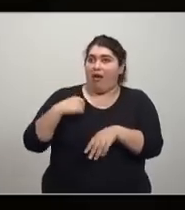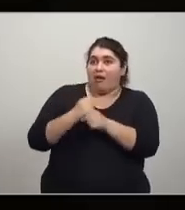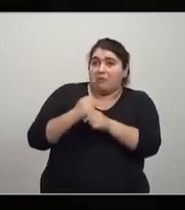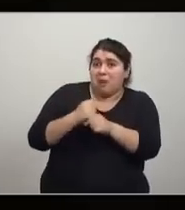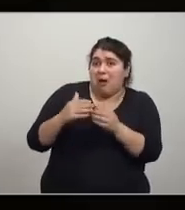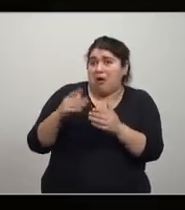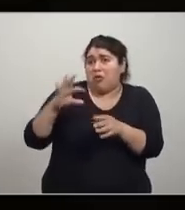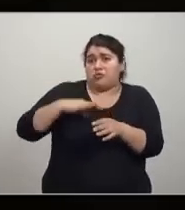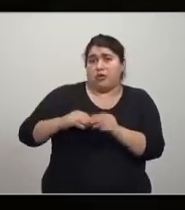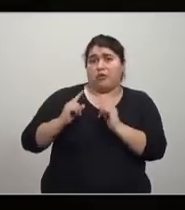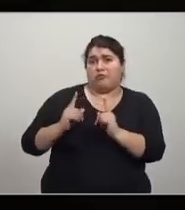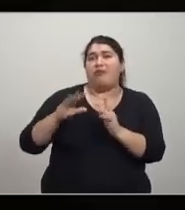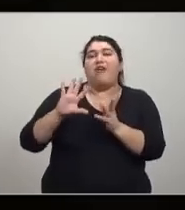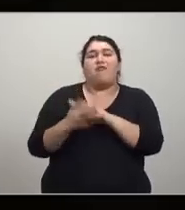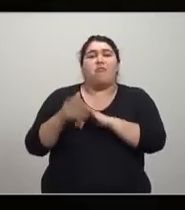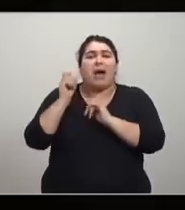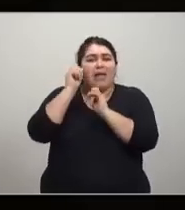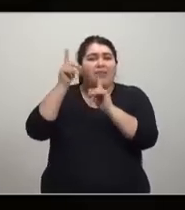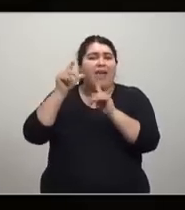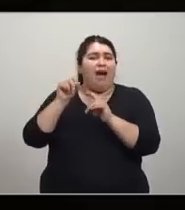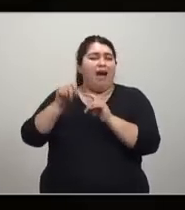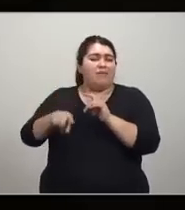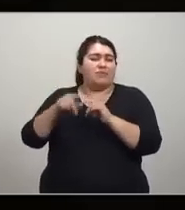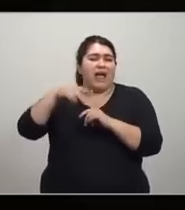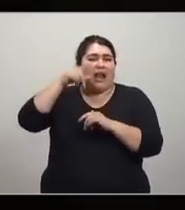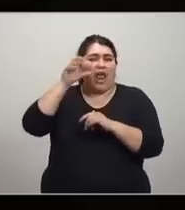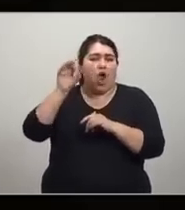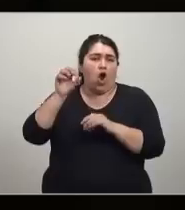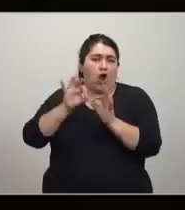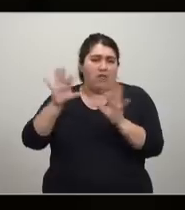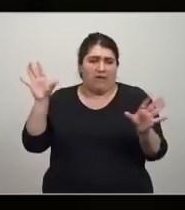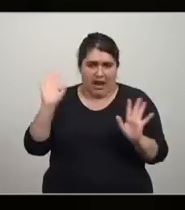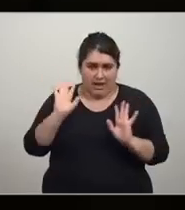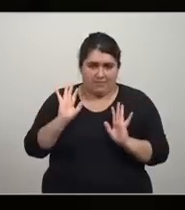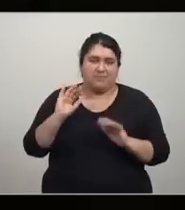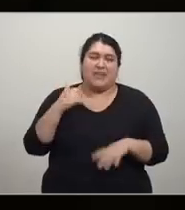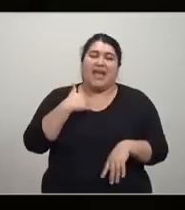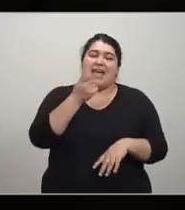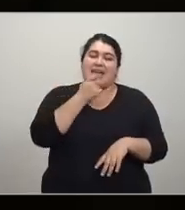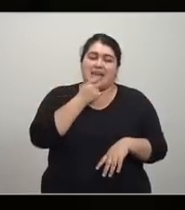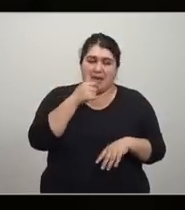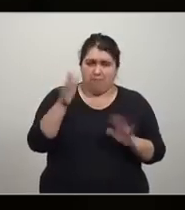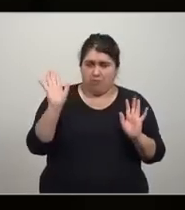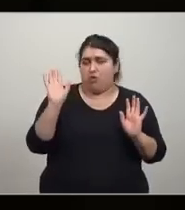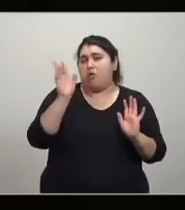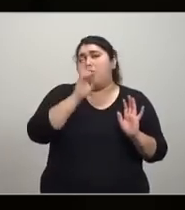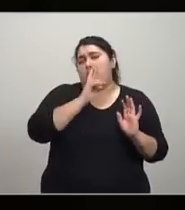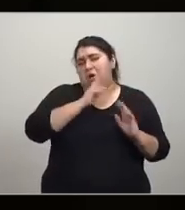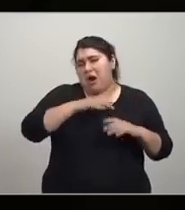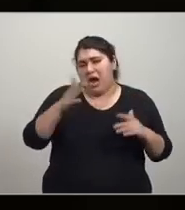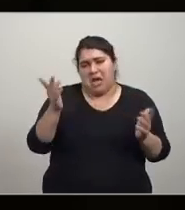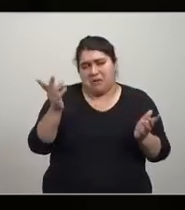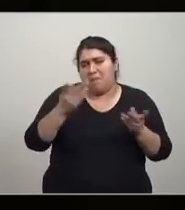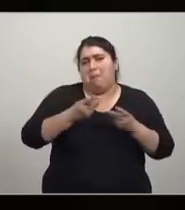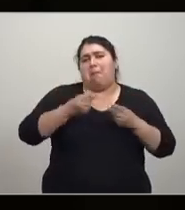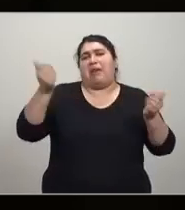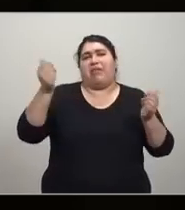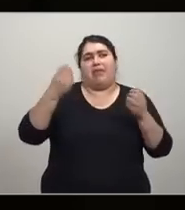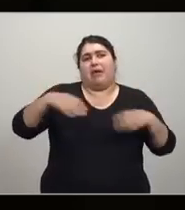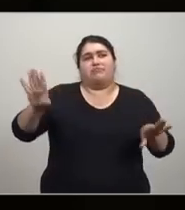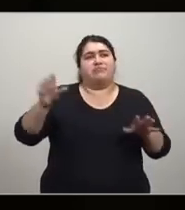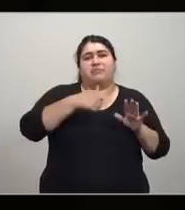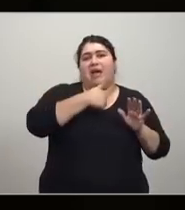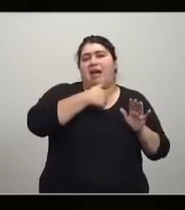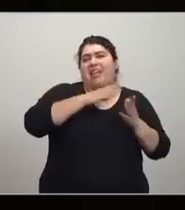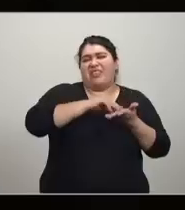Esa es un poco la filosofía liberal. Bueno, yo le pongo el siguiente ejemplo. Hay una chica perdida en el desierto, está a punto de